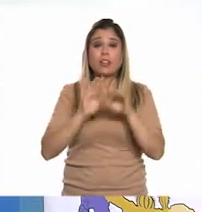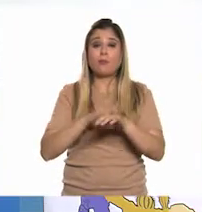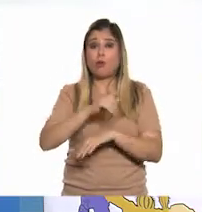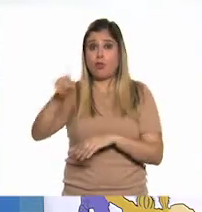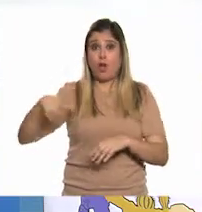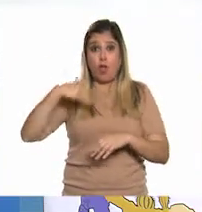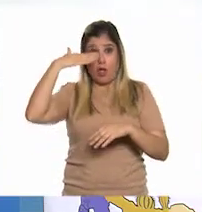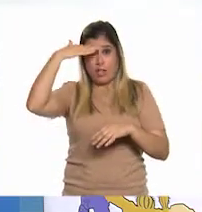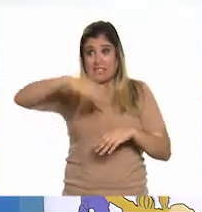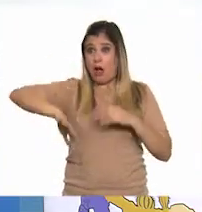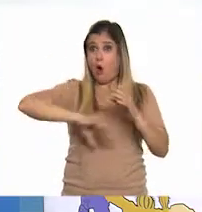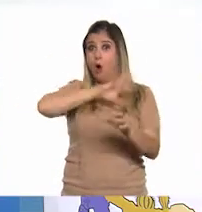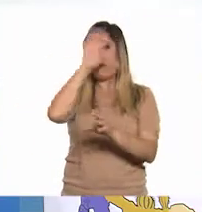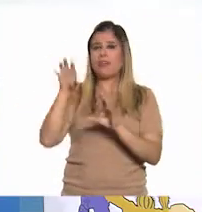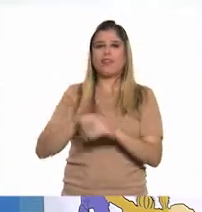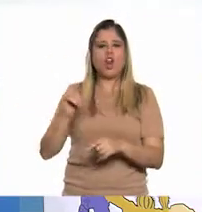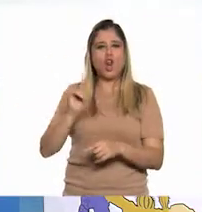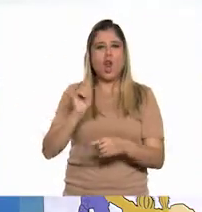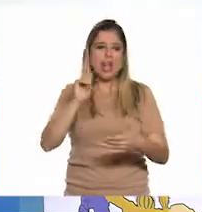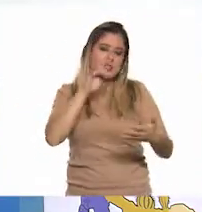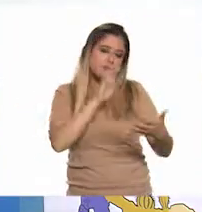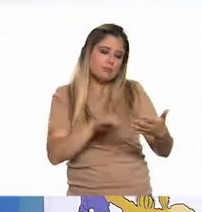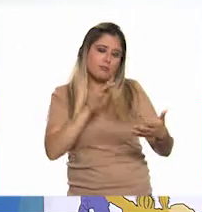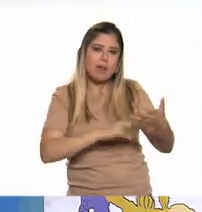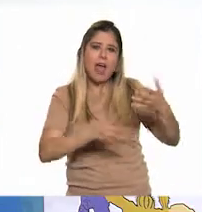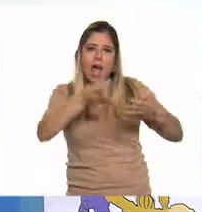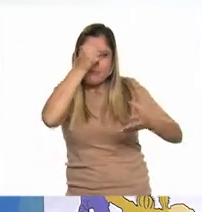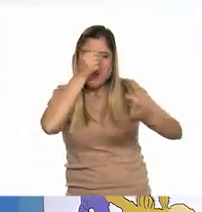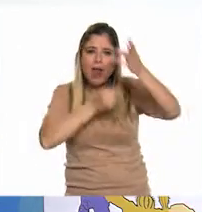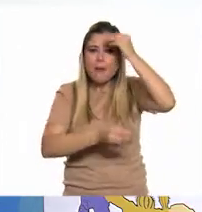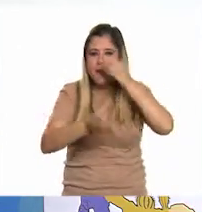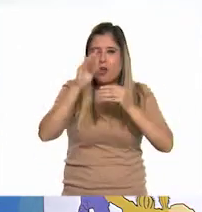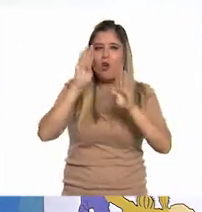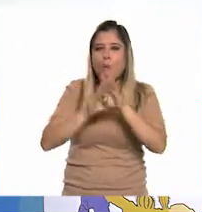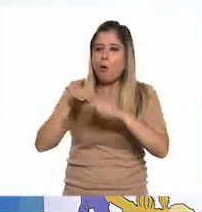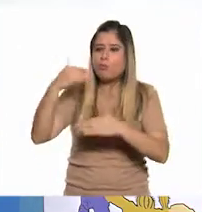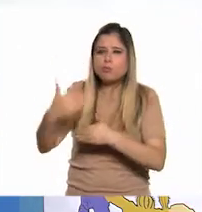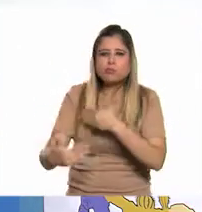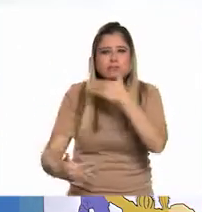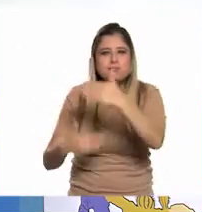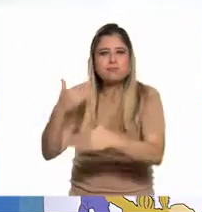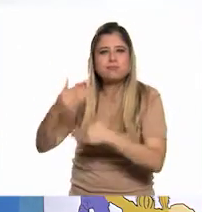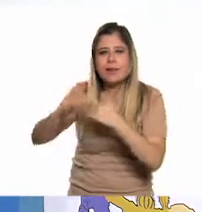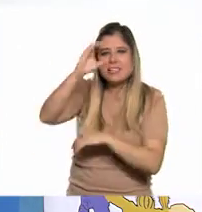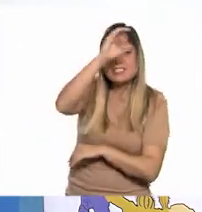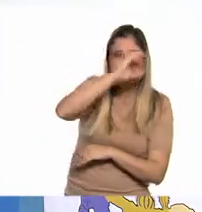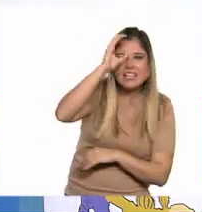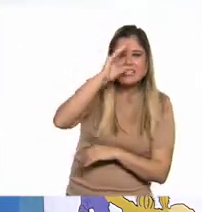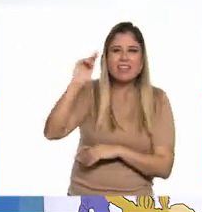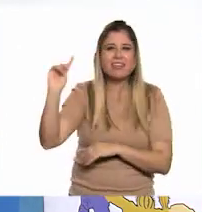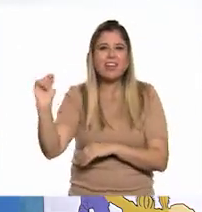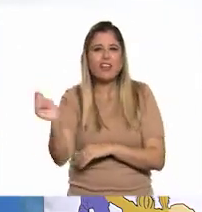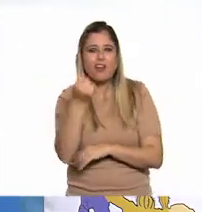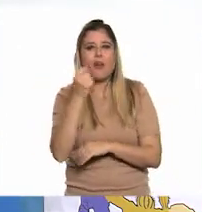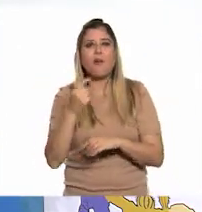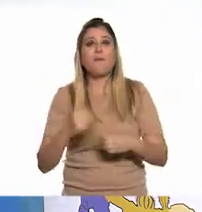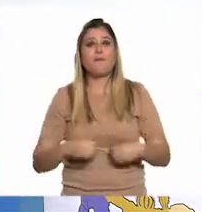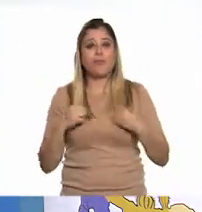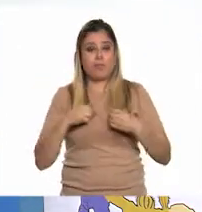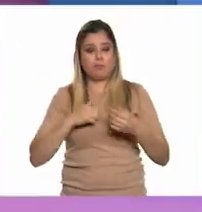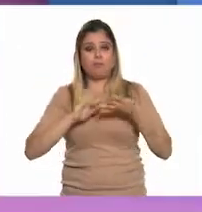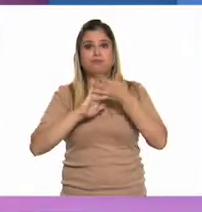todos podemos tener curiosidades por los avances de la ciencia y la tecnología que pueden transformar nuestras vidas diarias.